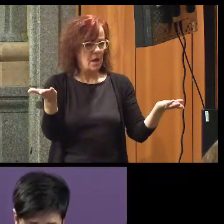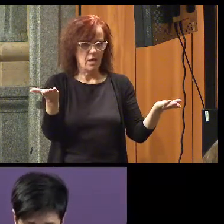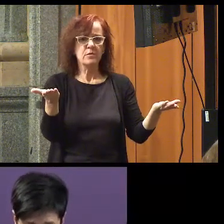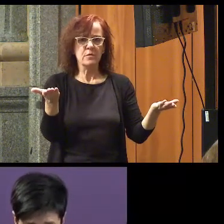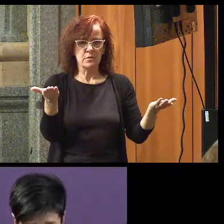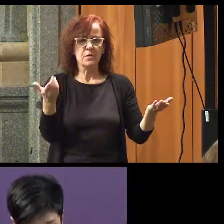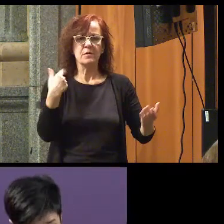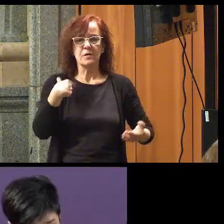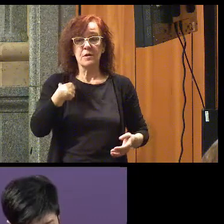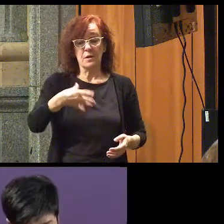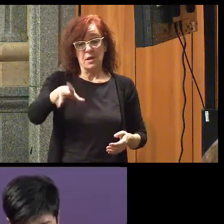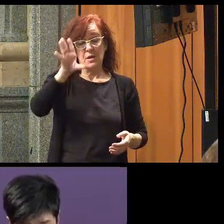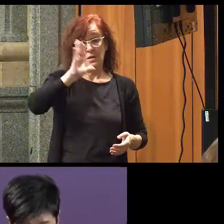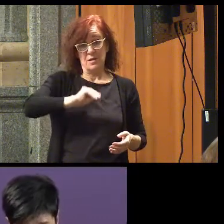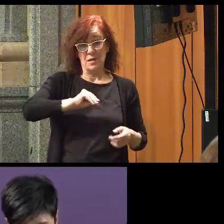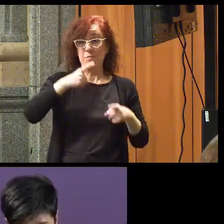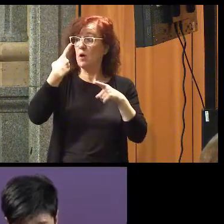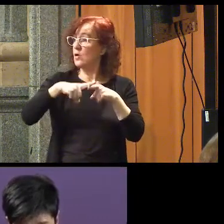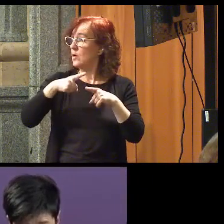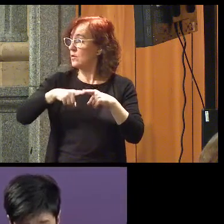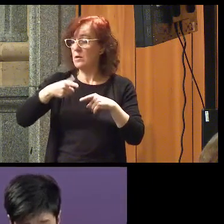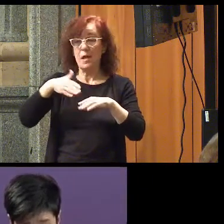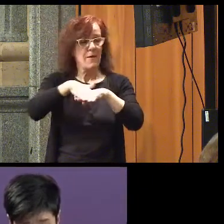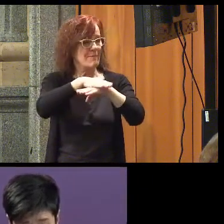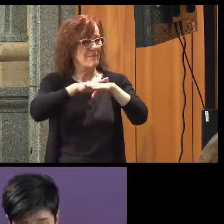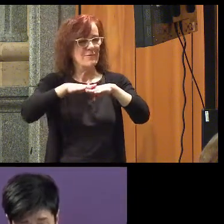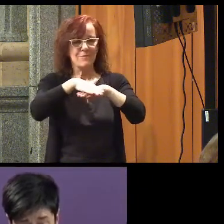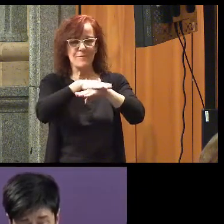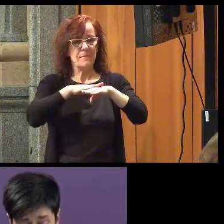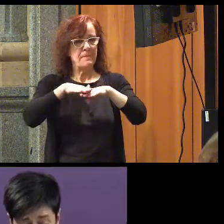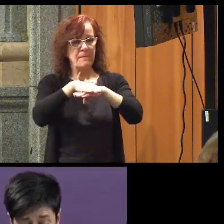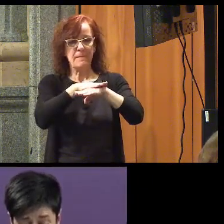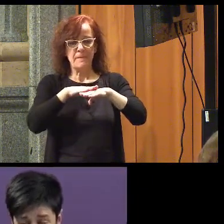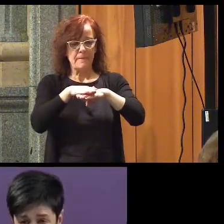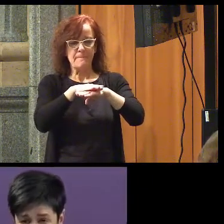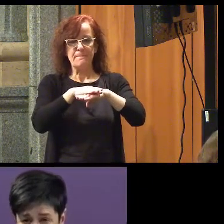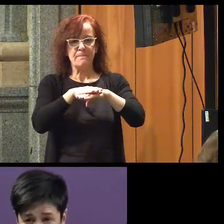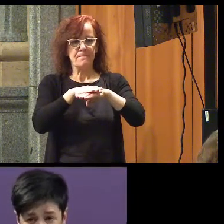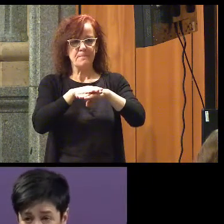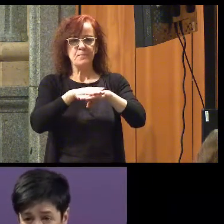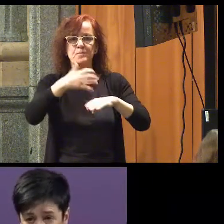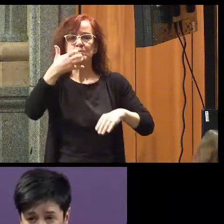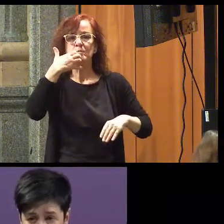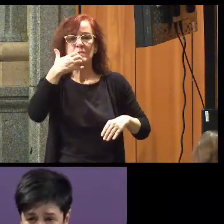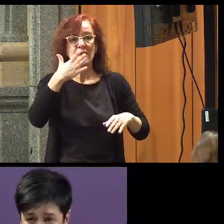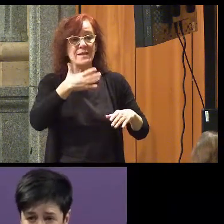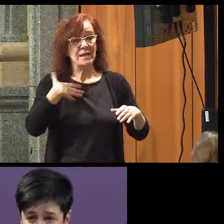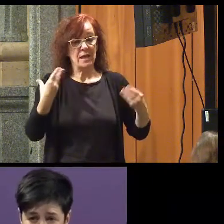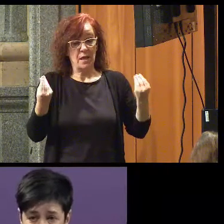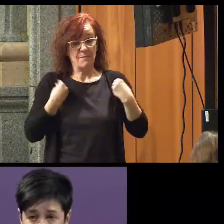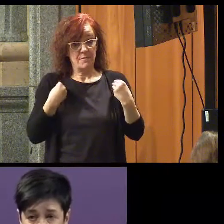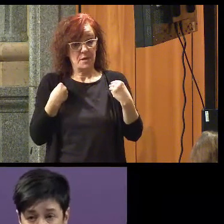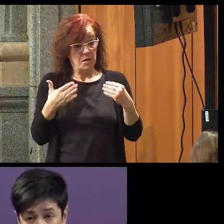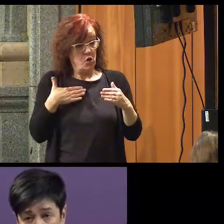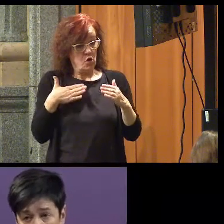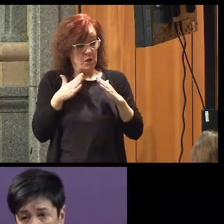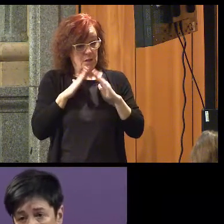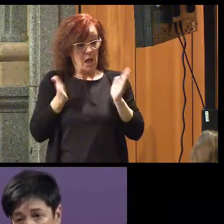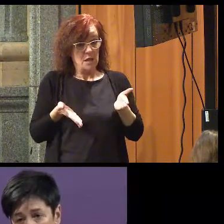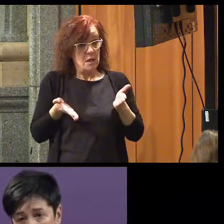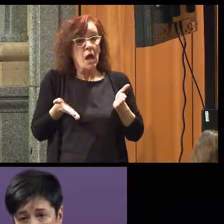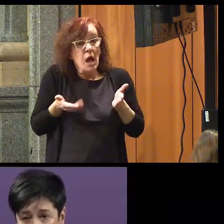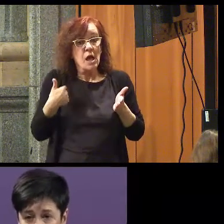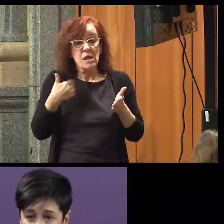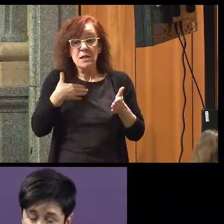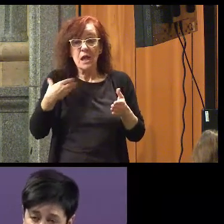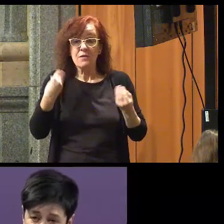Y entendemos por ejemplo una cosa que ha dicho que es fundamental. El que si tú quieres vivir en casa, vives en casa. Si quieres